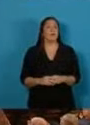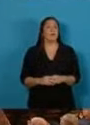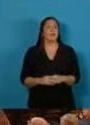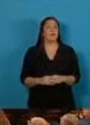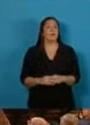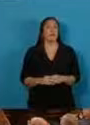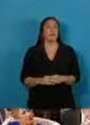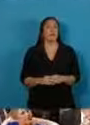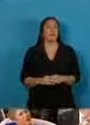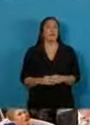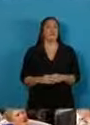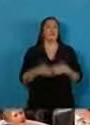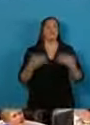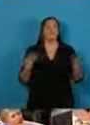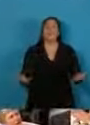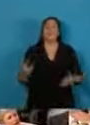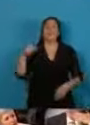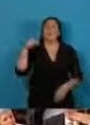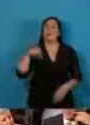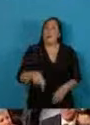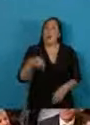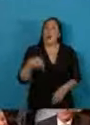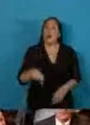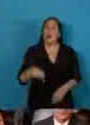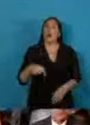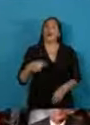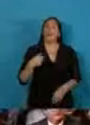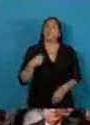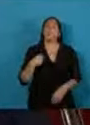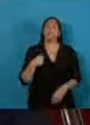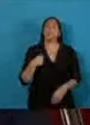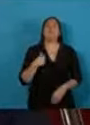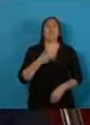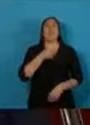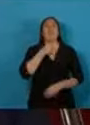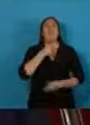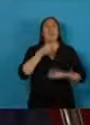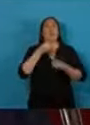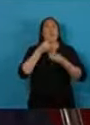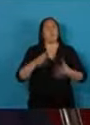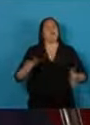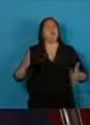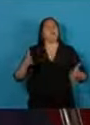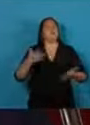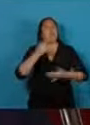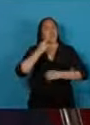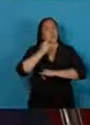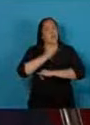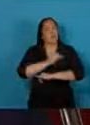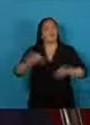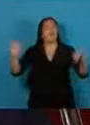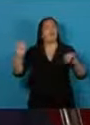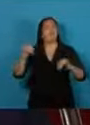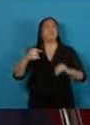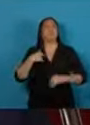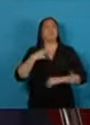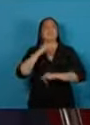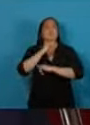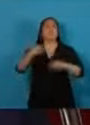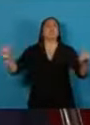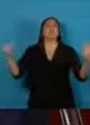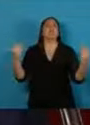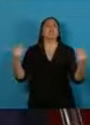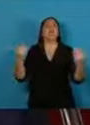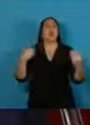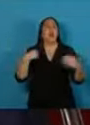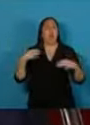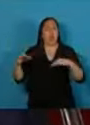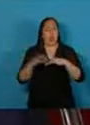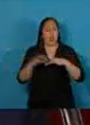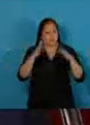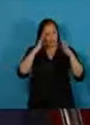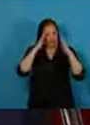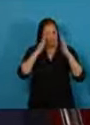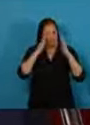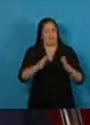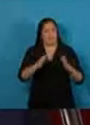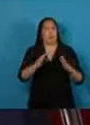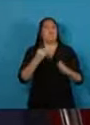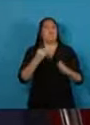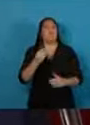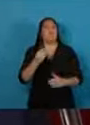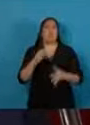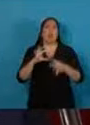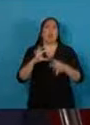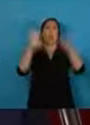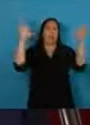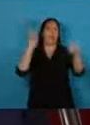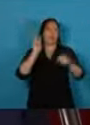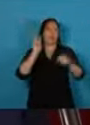Por eso hoy quiero iniciar estas palabras, reivindicando mi compromiso democrático. Que garantice entre